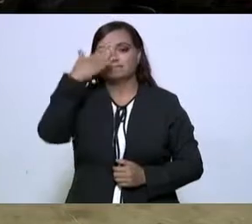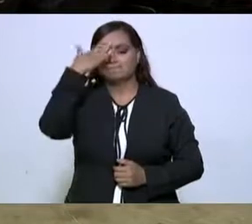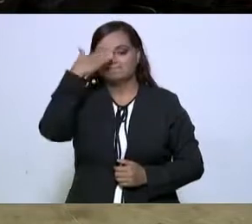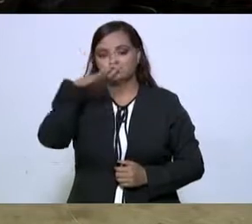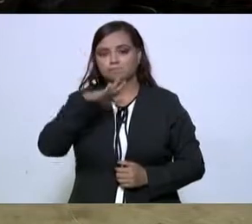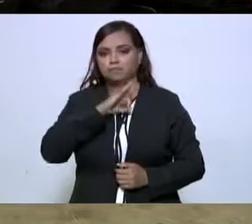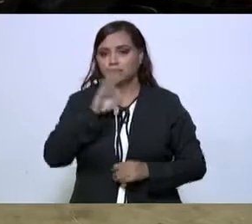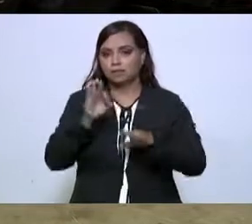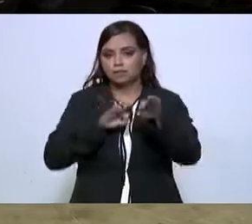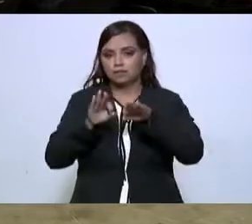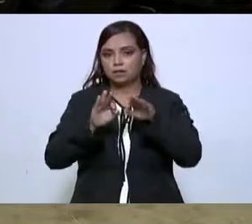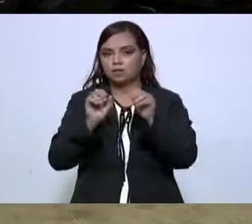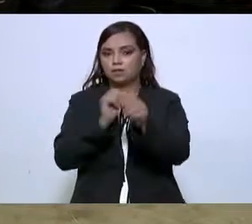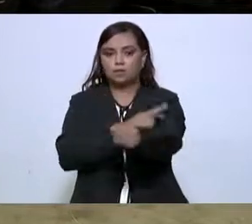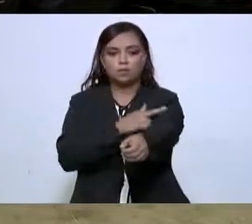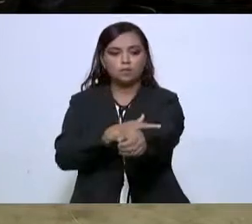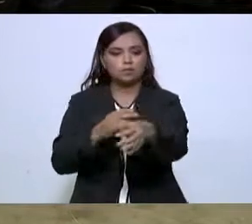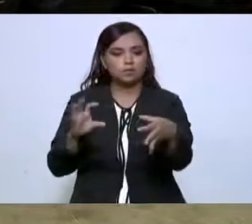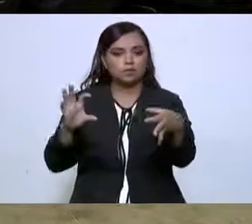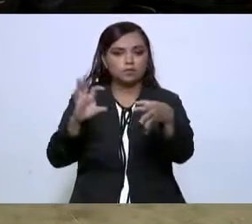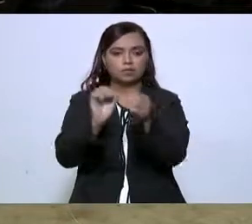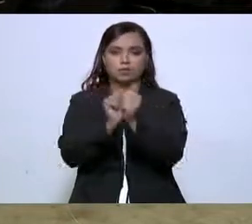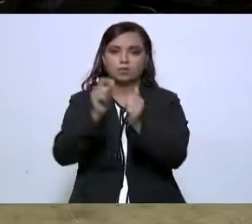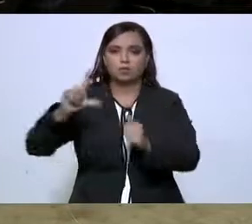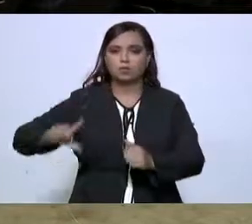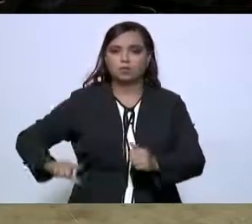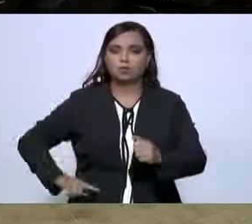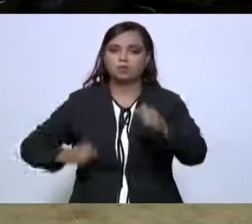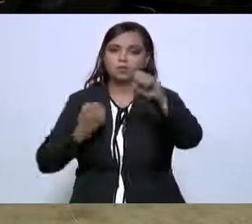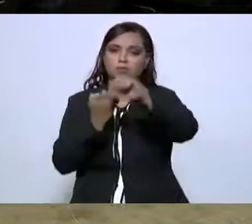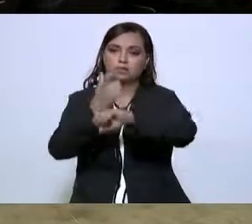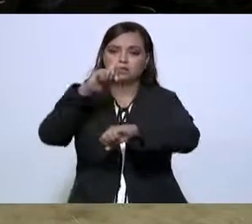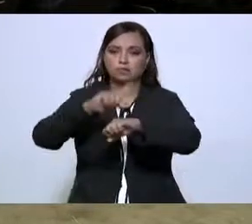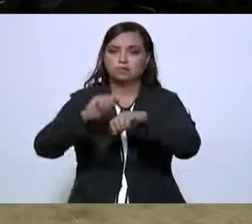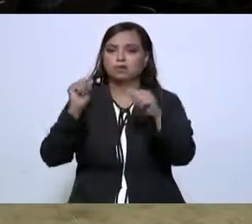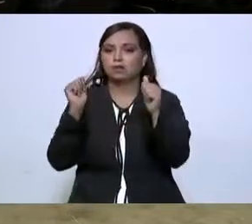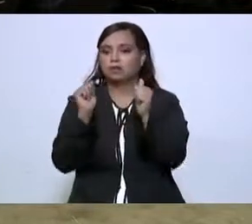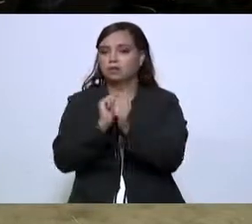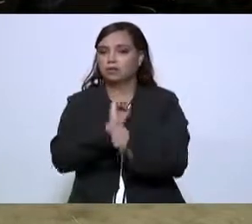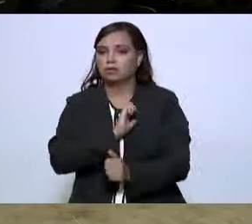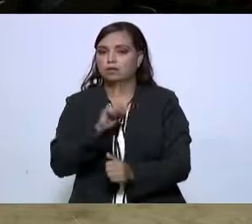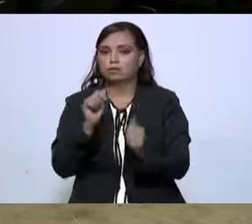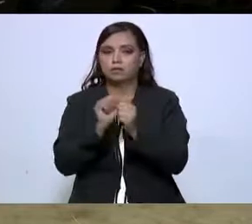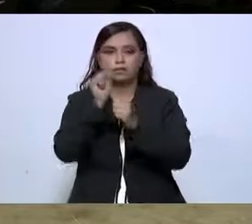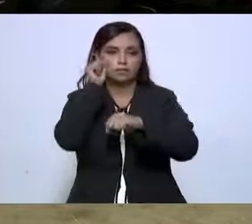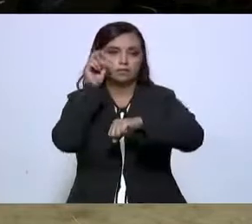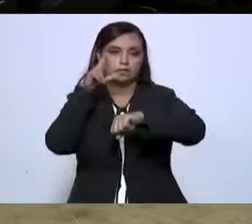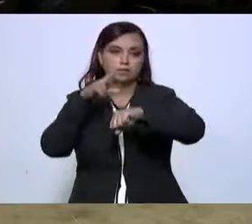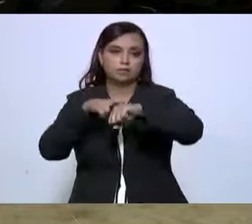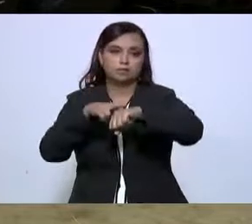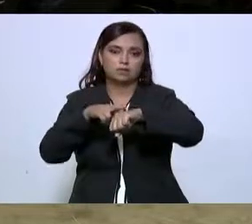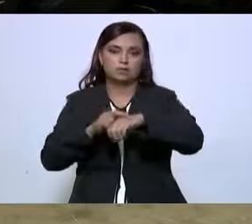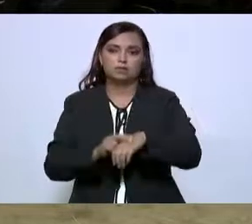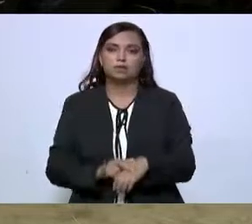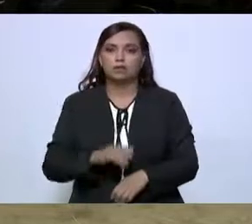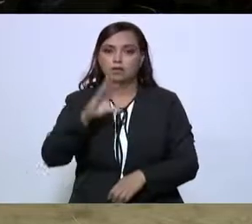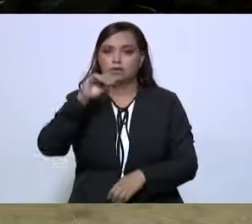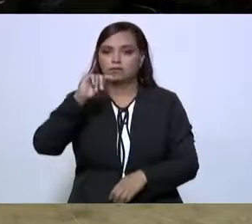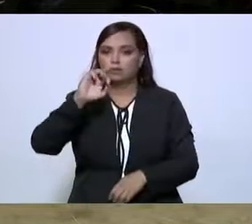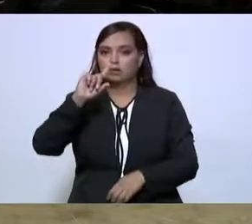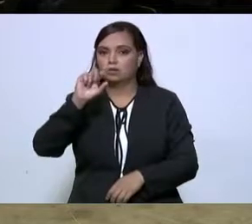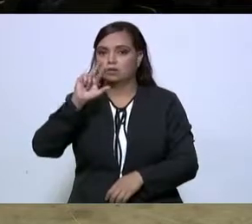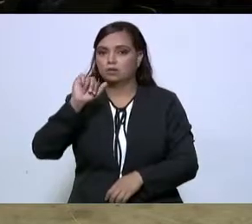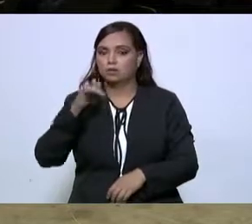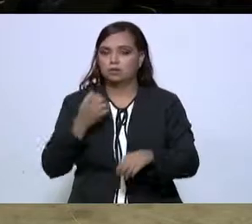de que, trabajando coordinadamente con el gobierno estatal y concretamente con la Secretaría de la Contraloría Estatal,